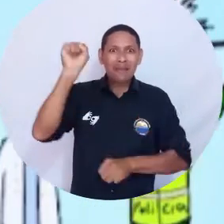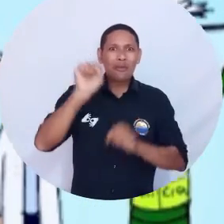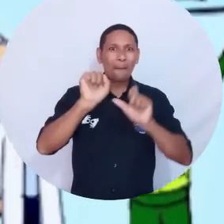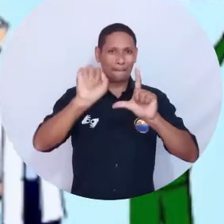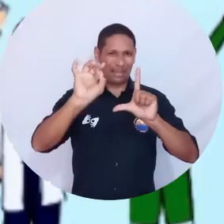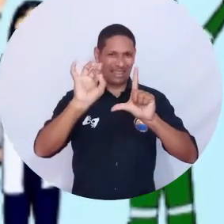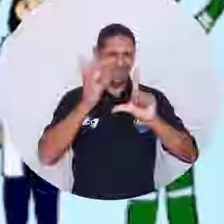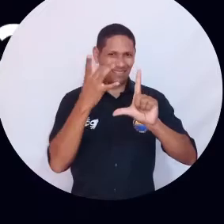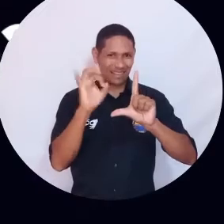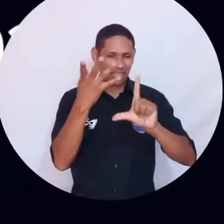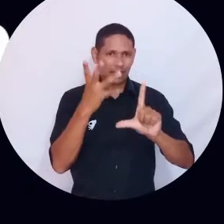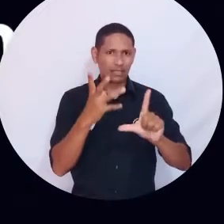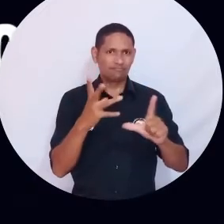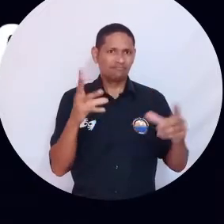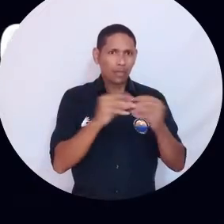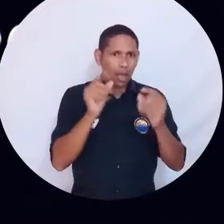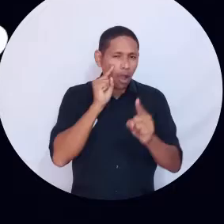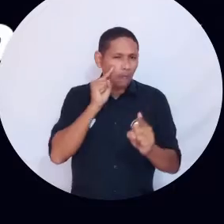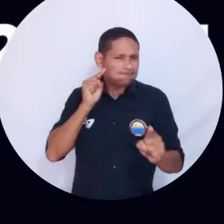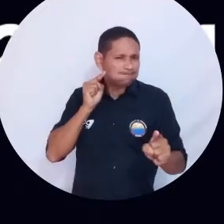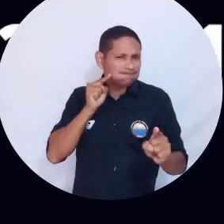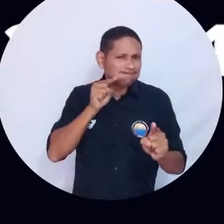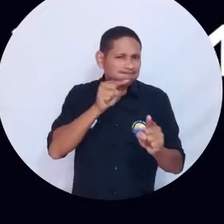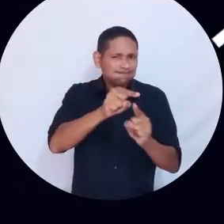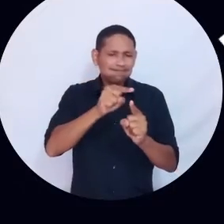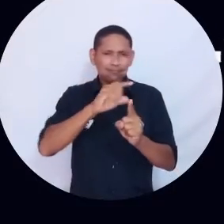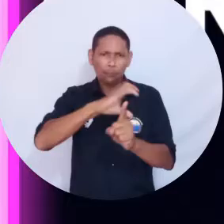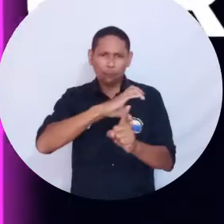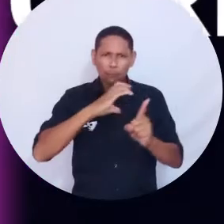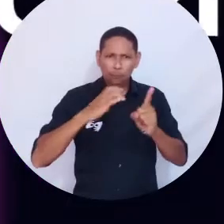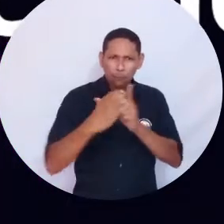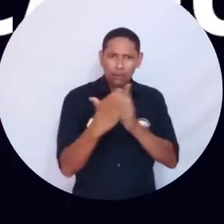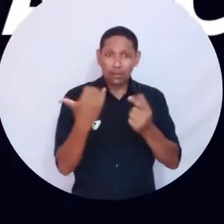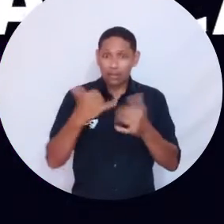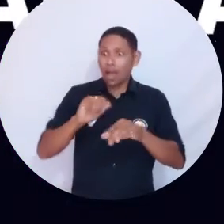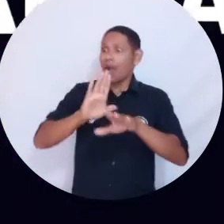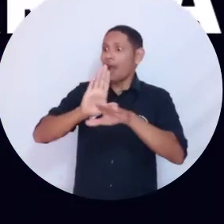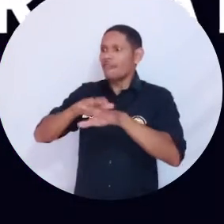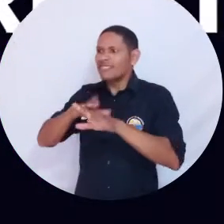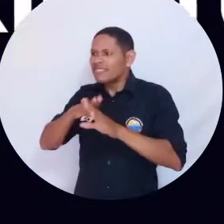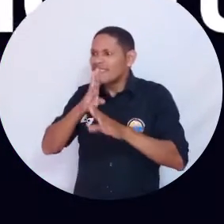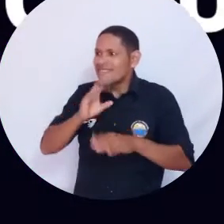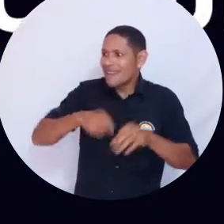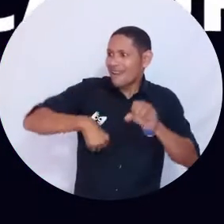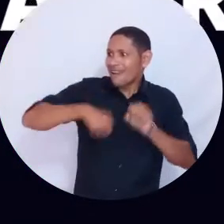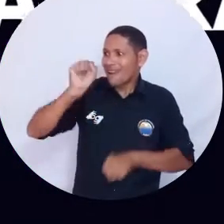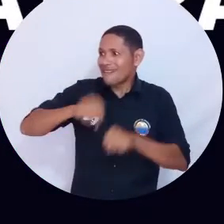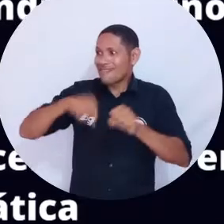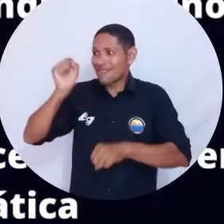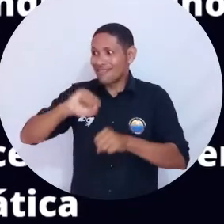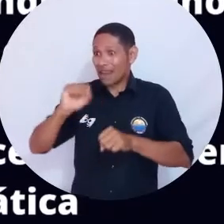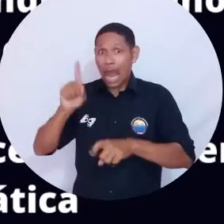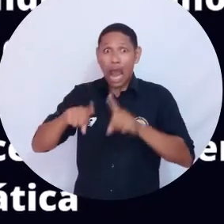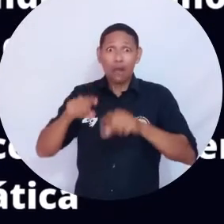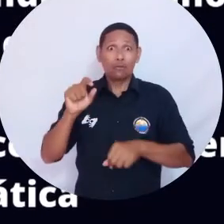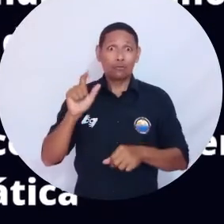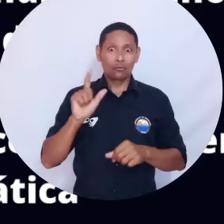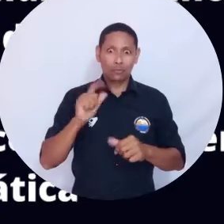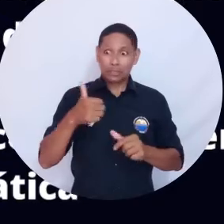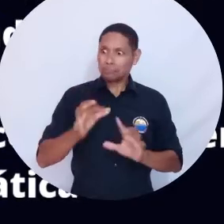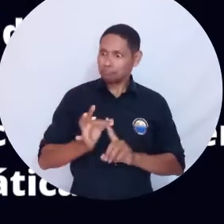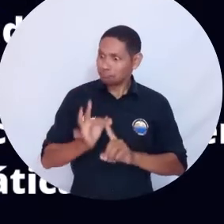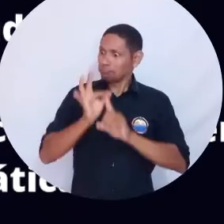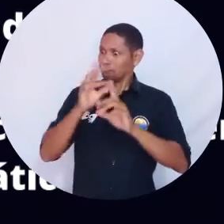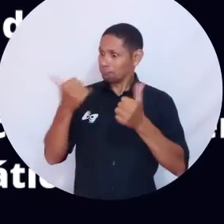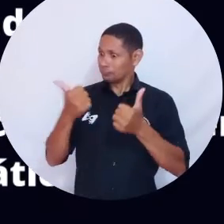virtual, la Dirección de Proyección Cultural y la Coordinación de Publicaciones y Fomento Editorial anunciaron a los ganadores y otorgaron menciones a los